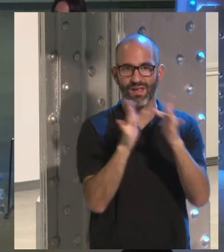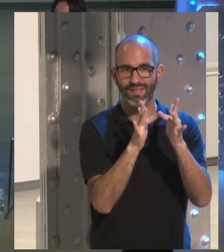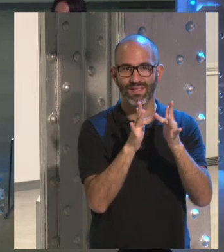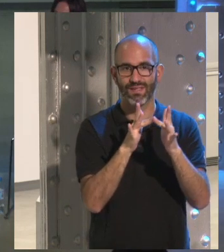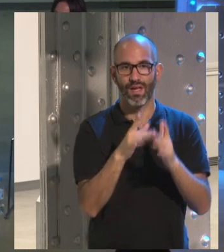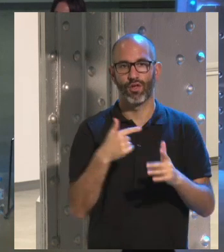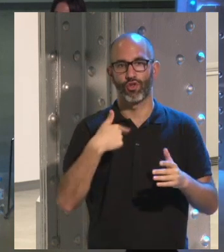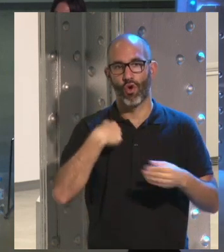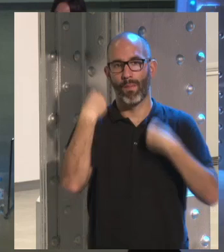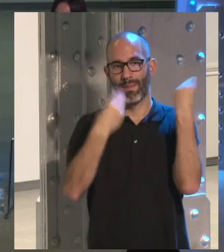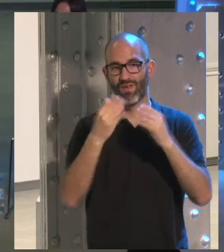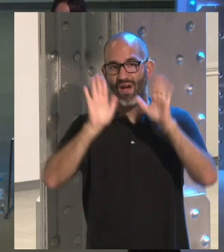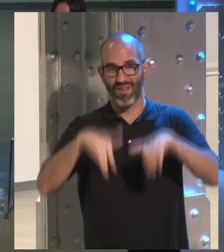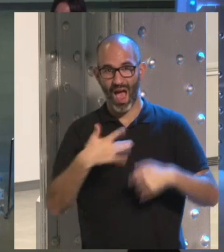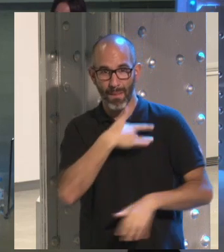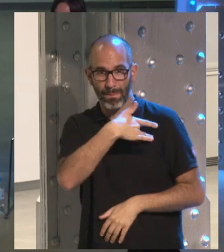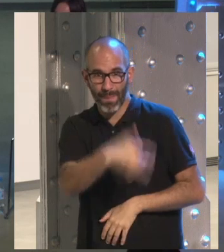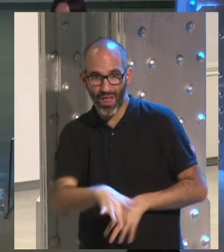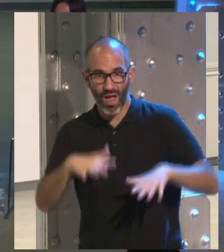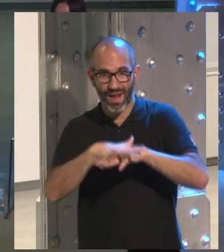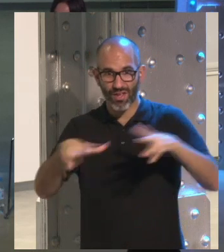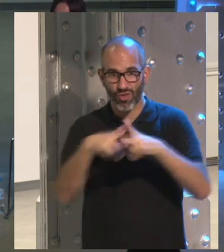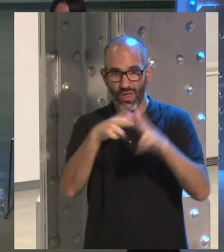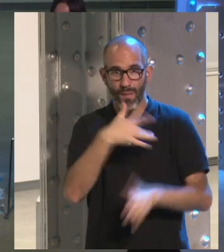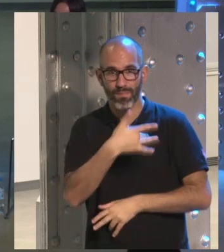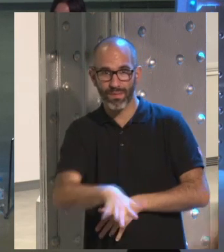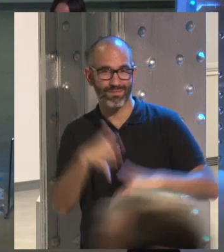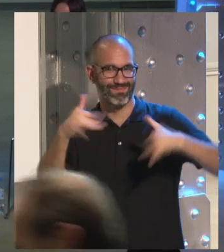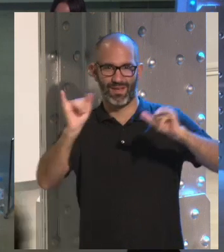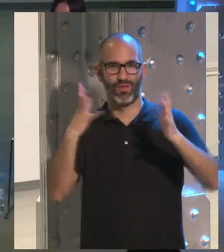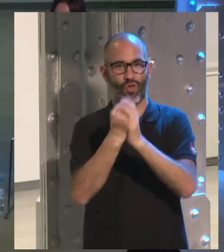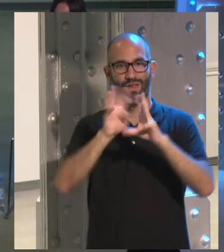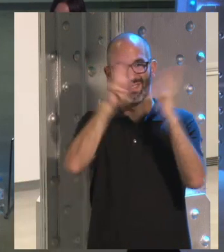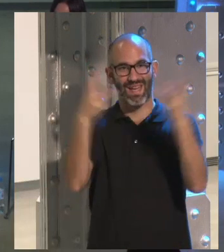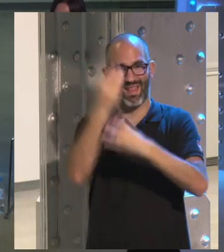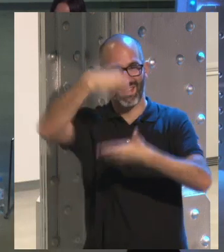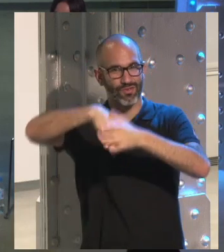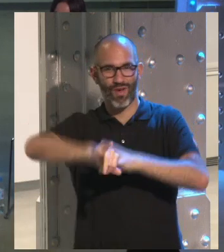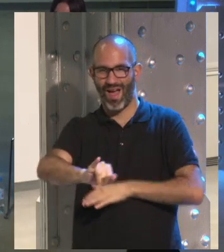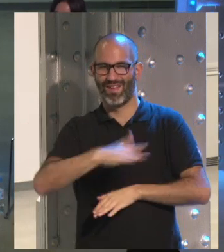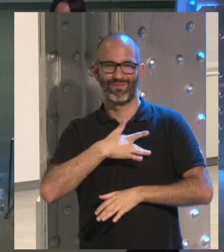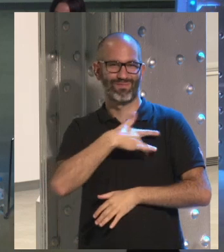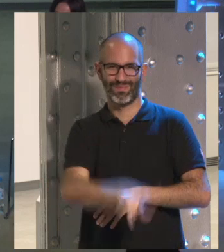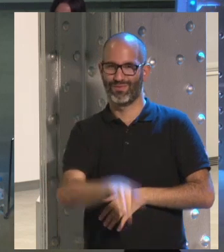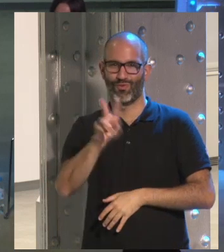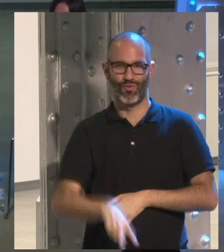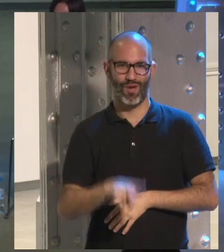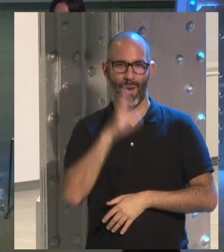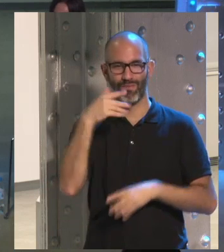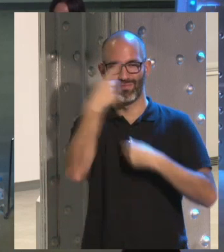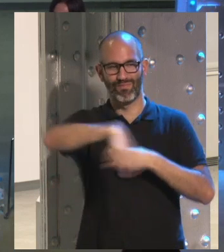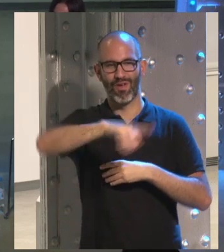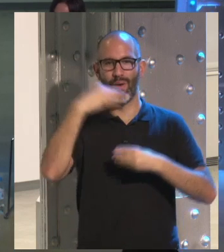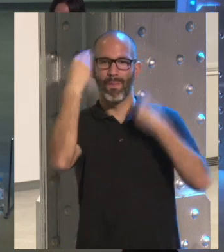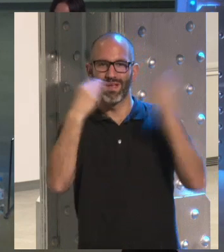Y yo creo que las redes no perdonan, todo lo que está en Internet se queda en Internet y el problema es que si creen que sus